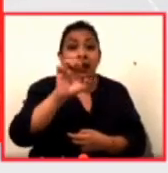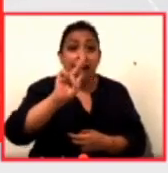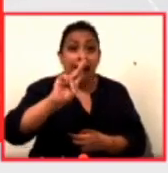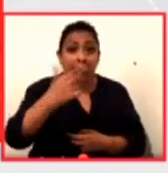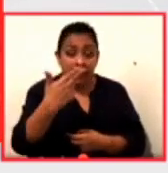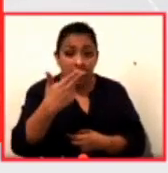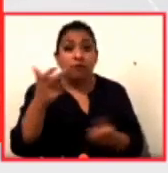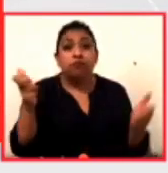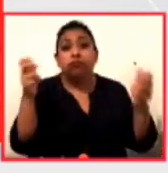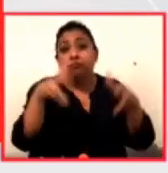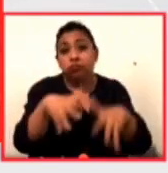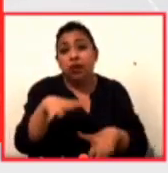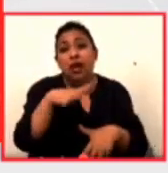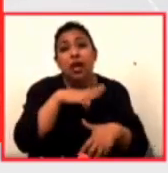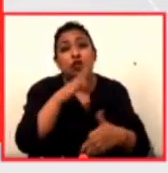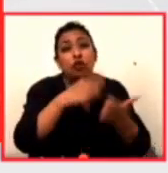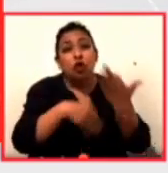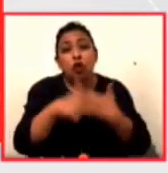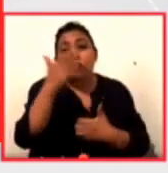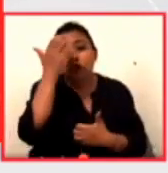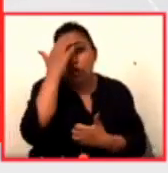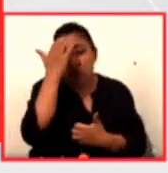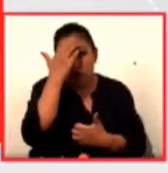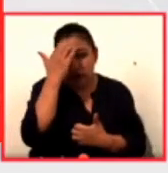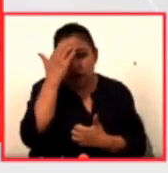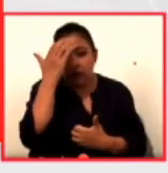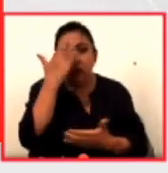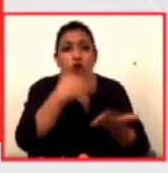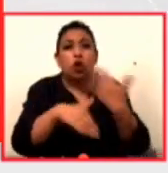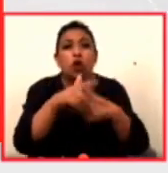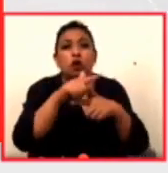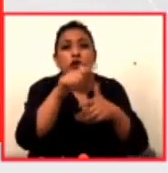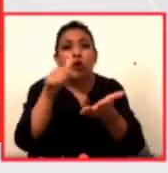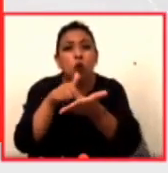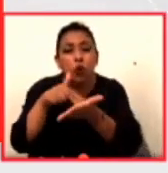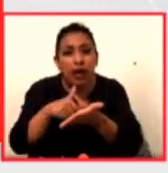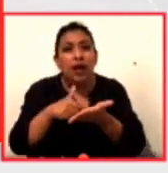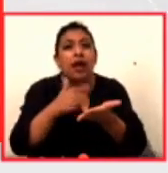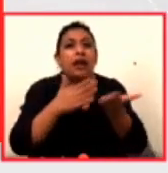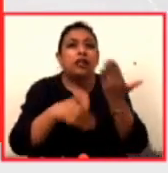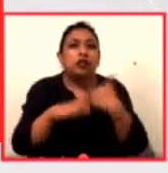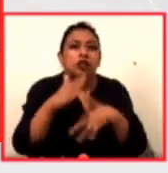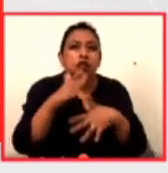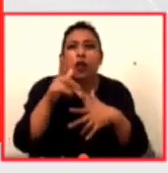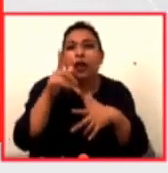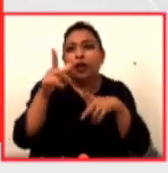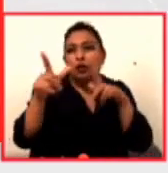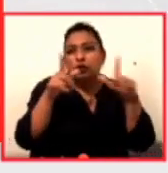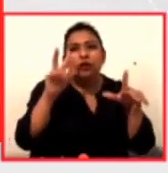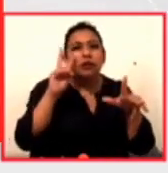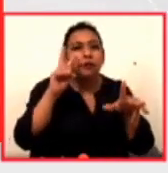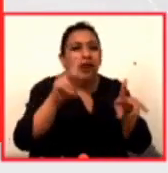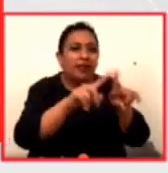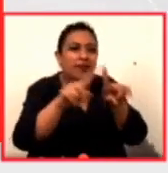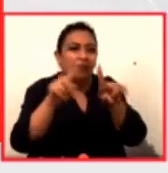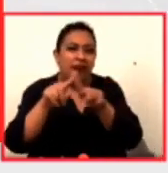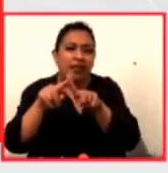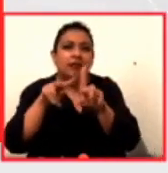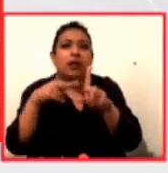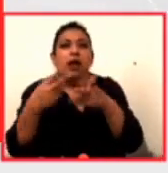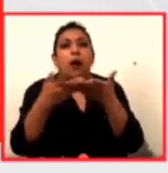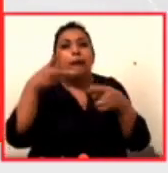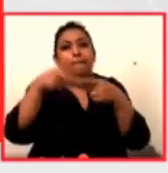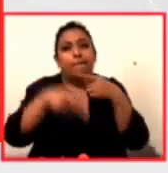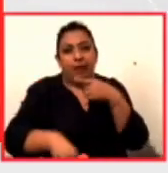confluyen todos los conocimientos, todos los lugares del orbe, todas las luces vistas desde todos los ángulos, nos vamos a la